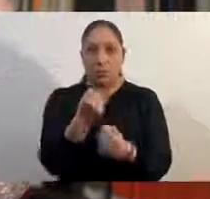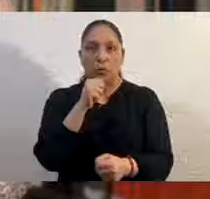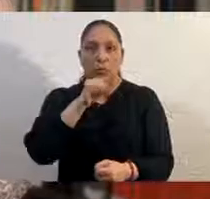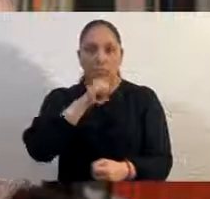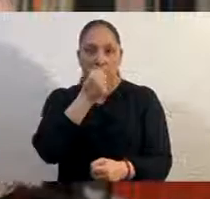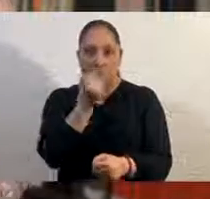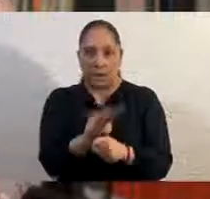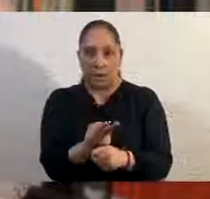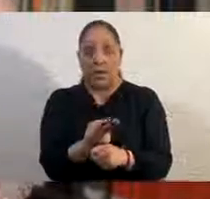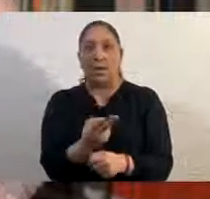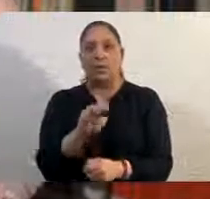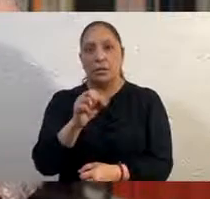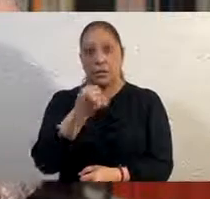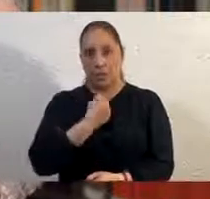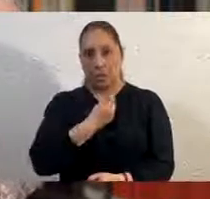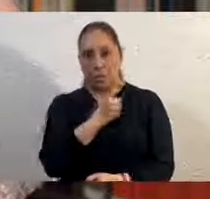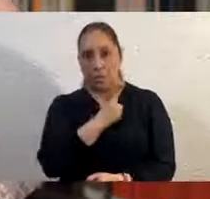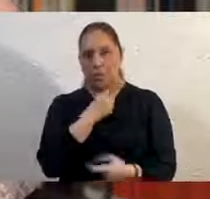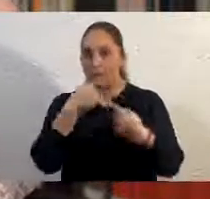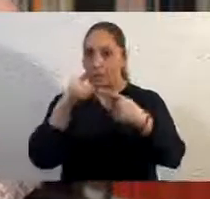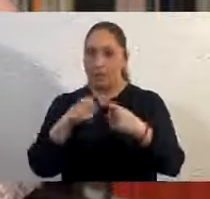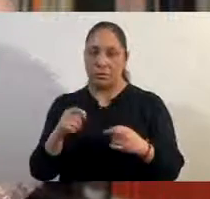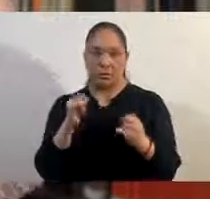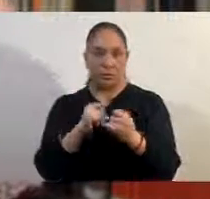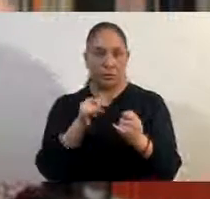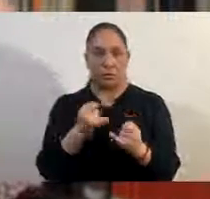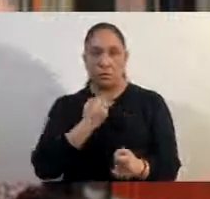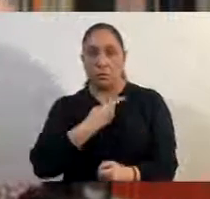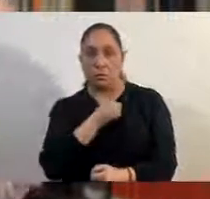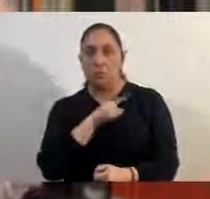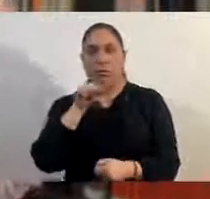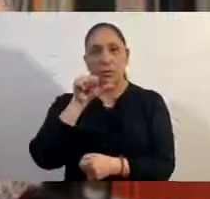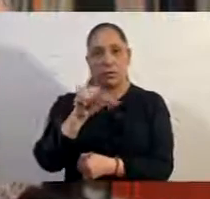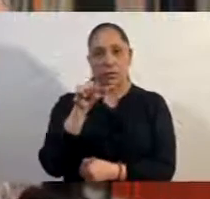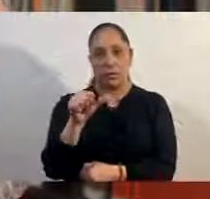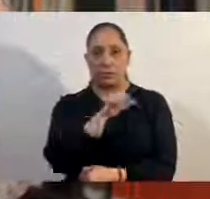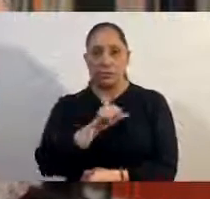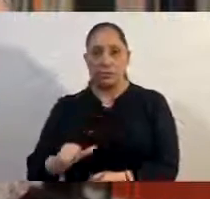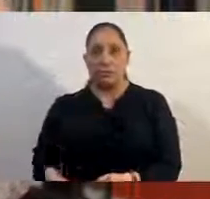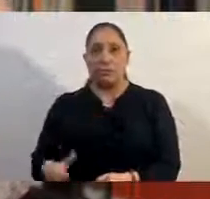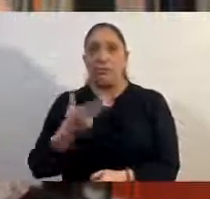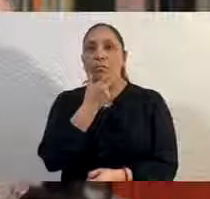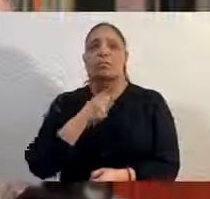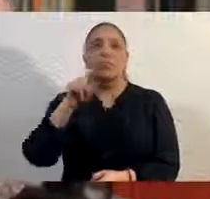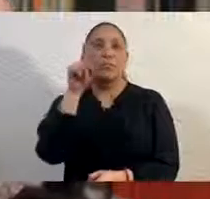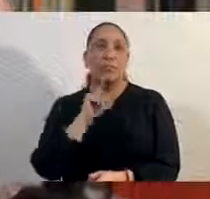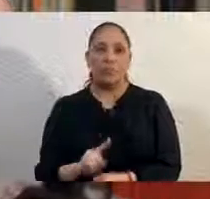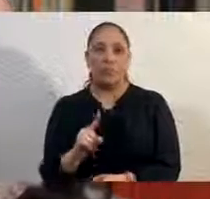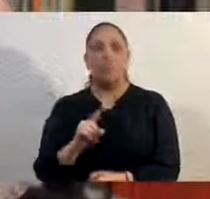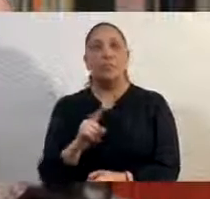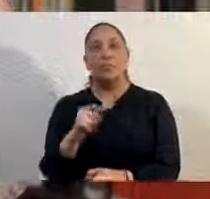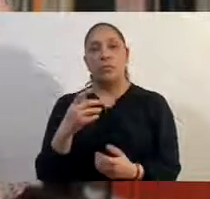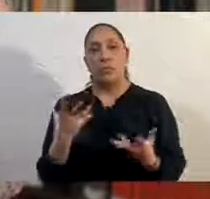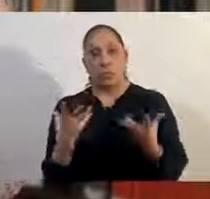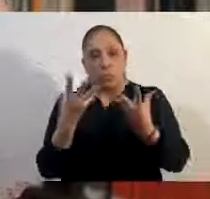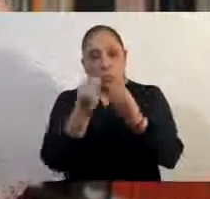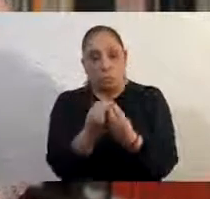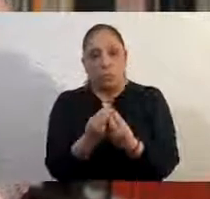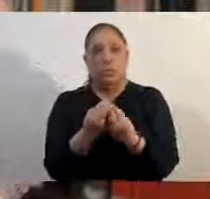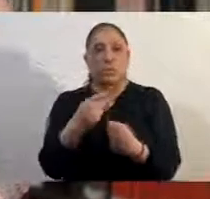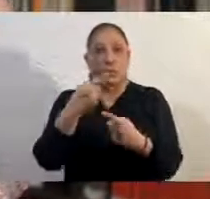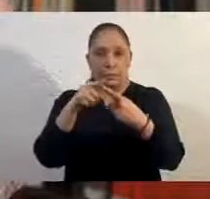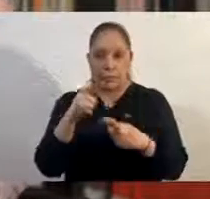México, con los Institutos Nacionales de Salud, con los 16 alcaldes y alcaldesas y con la asesoría de diversos